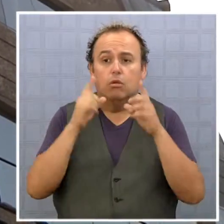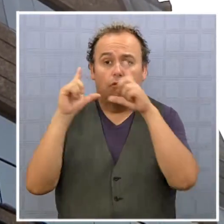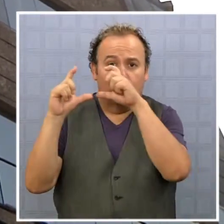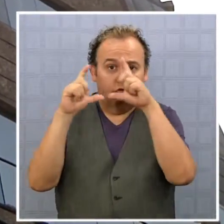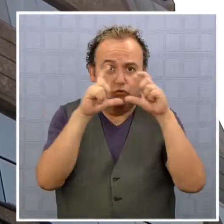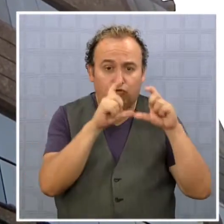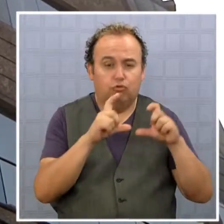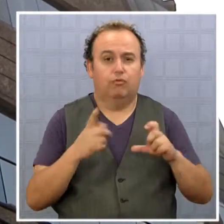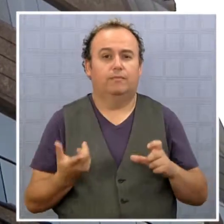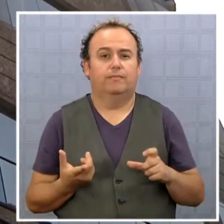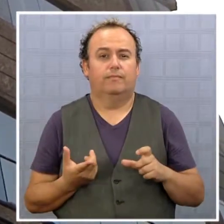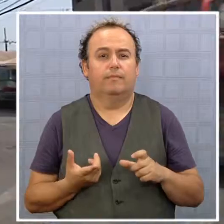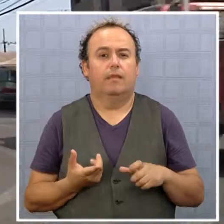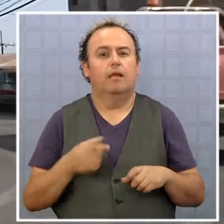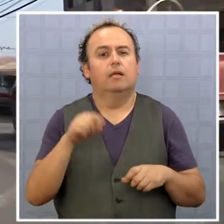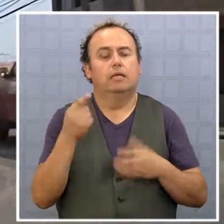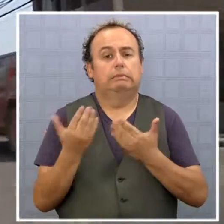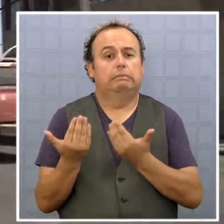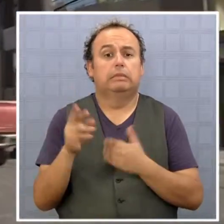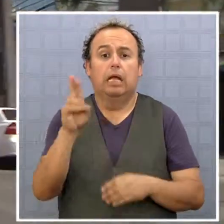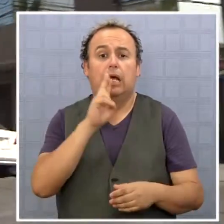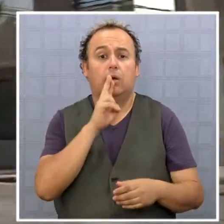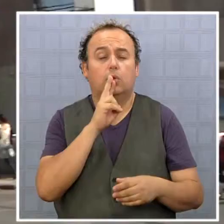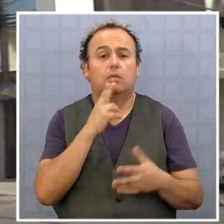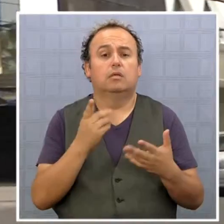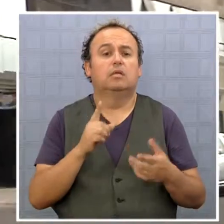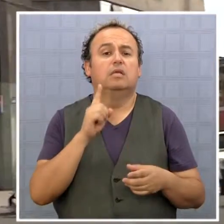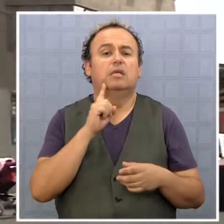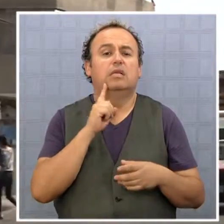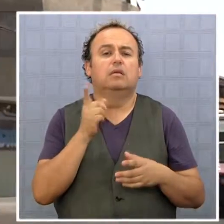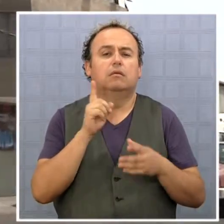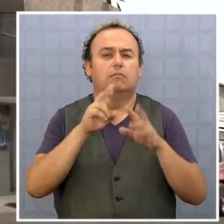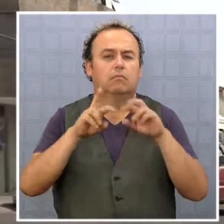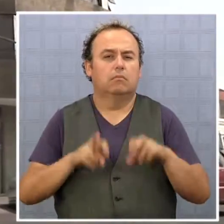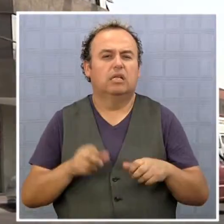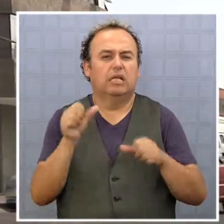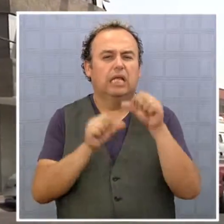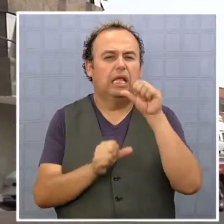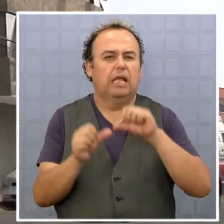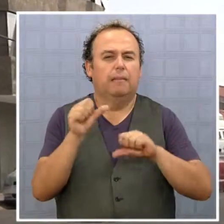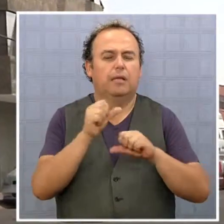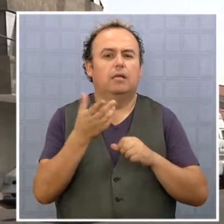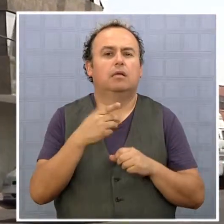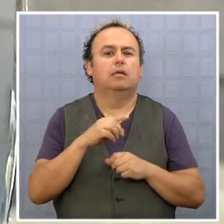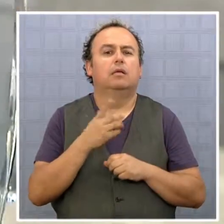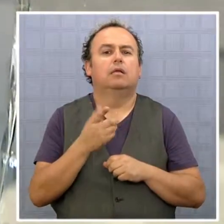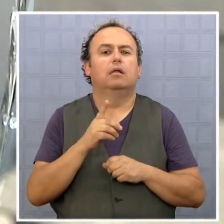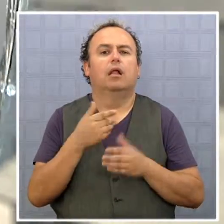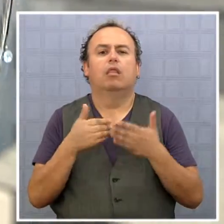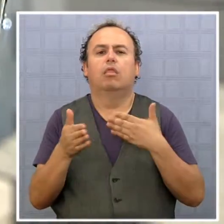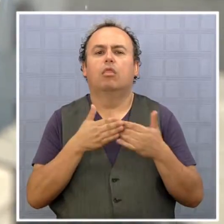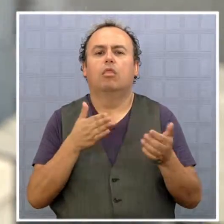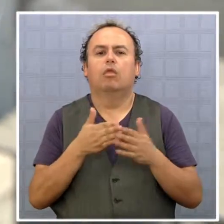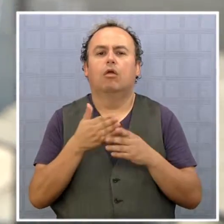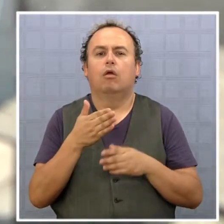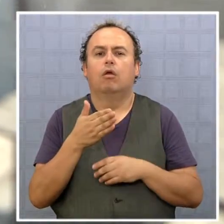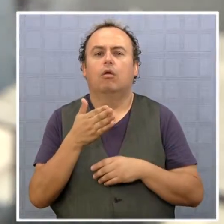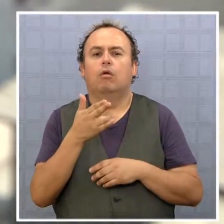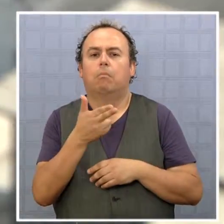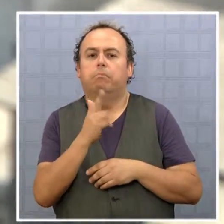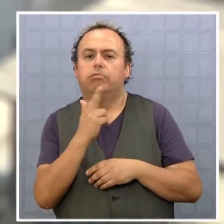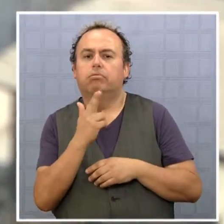muestras y fotografías. Además, se está a espera de los resultados que arrojen los análisis químicos que determinarán la